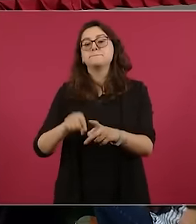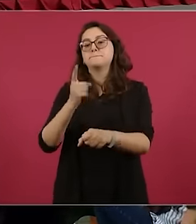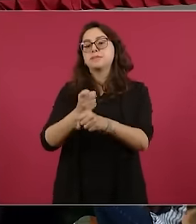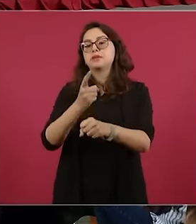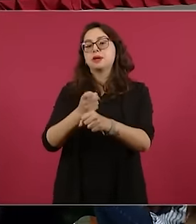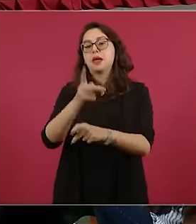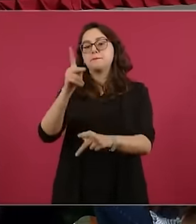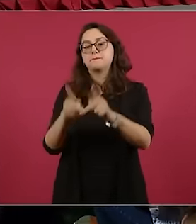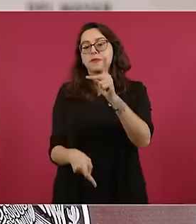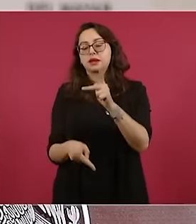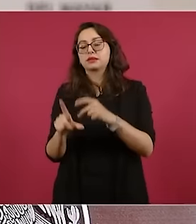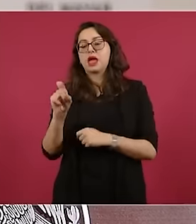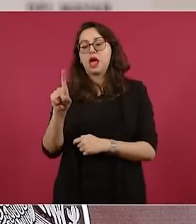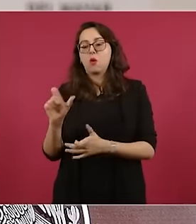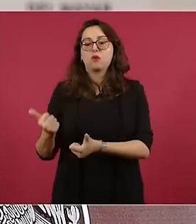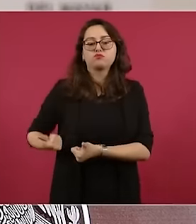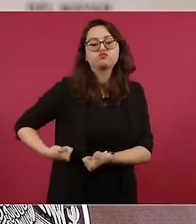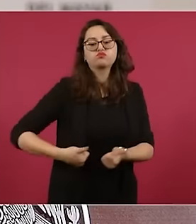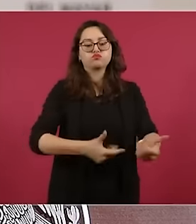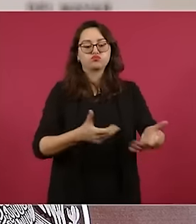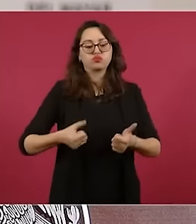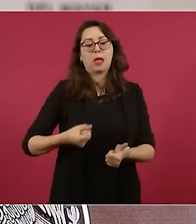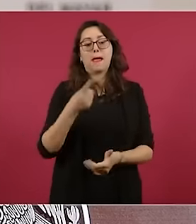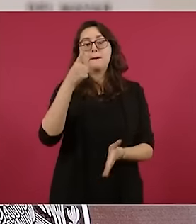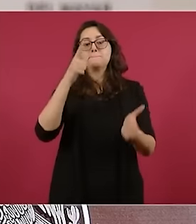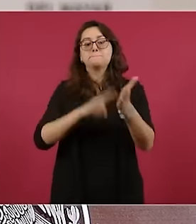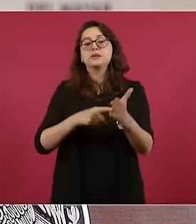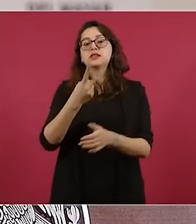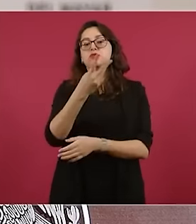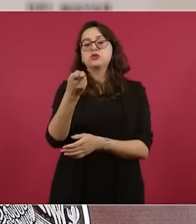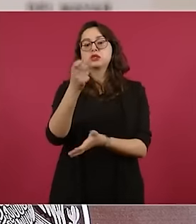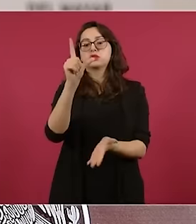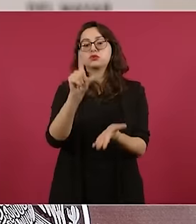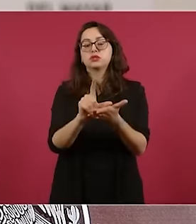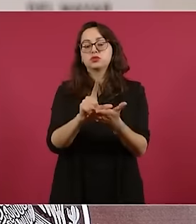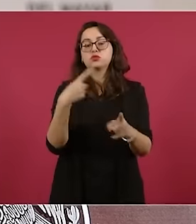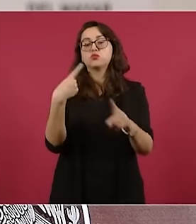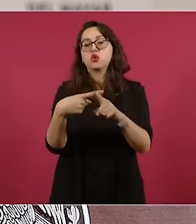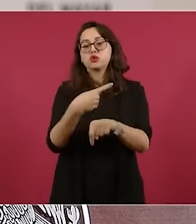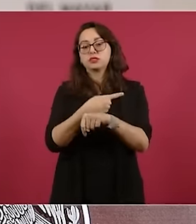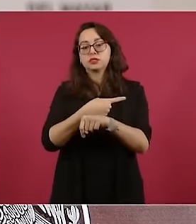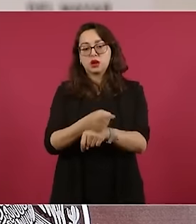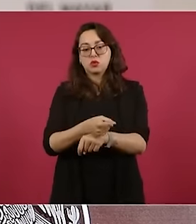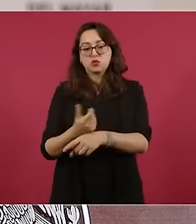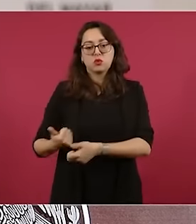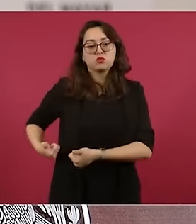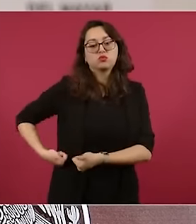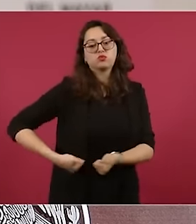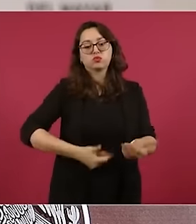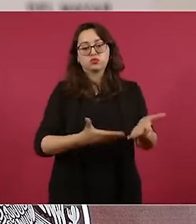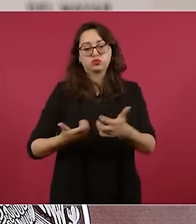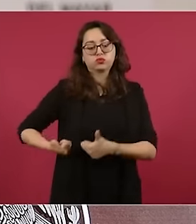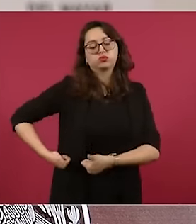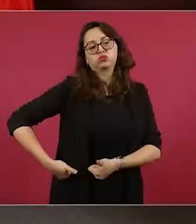con el que se suministró 1.200 litros por segundo a la zona metropolitana como inicio